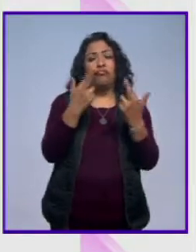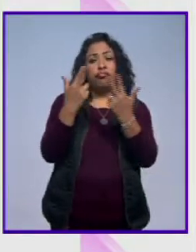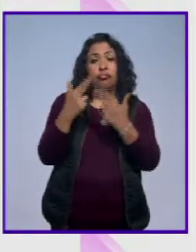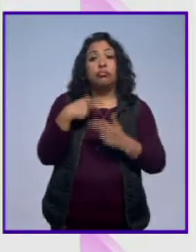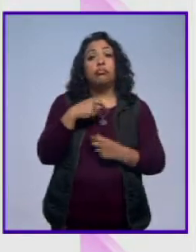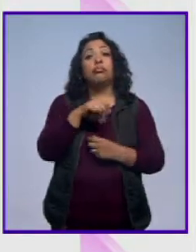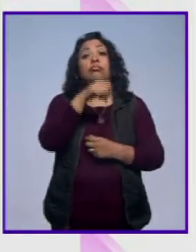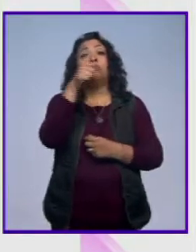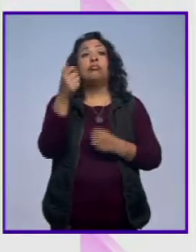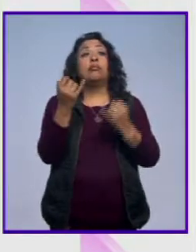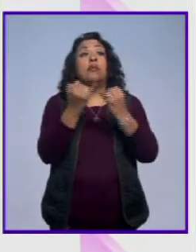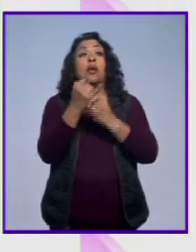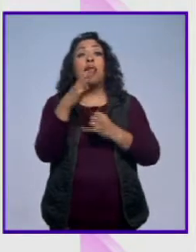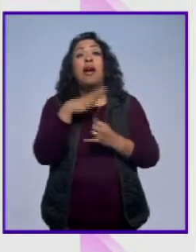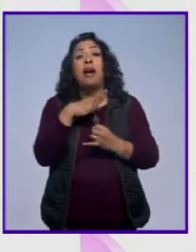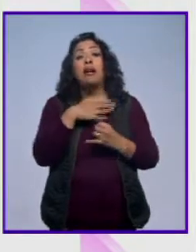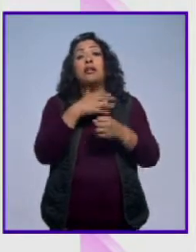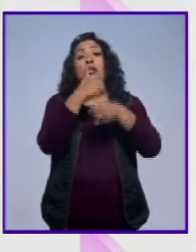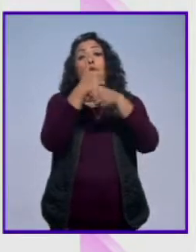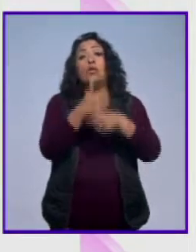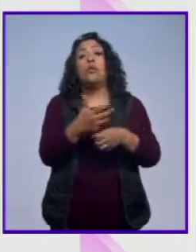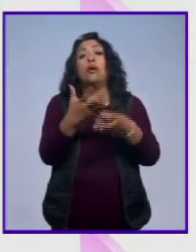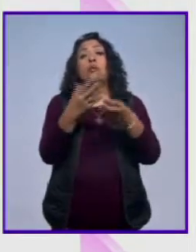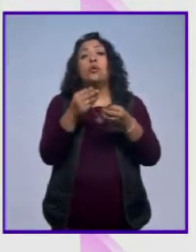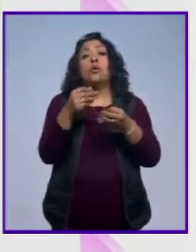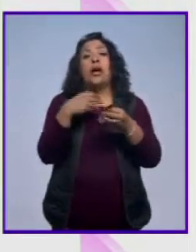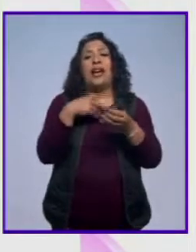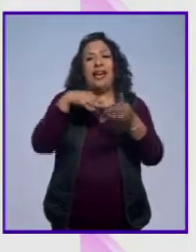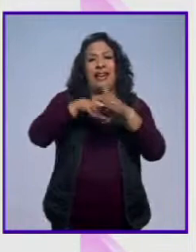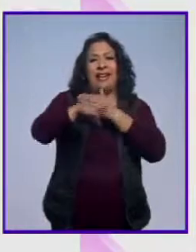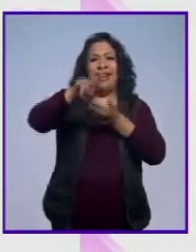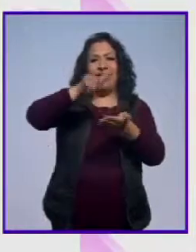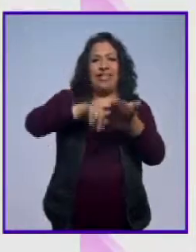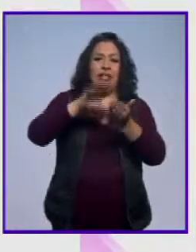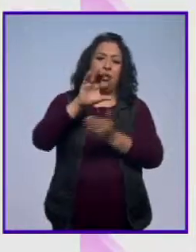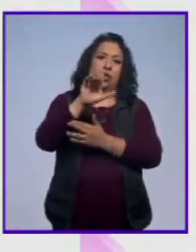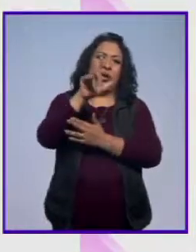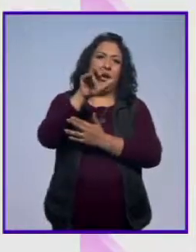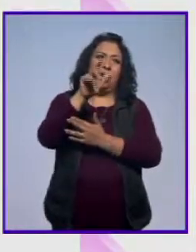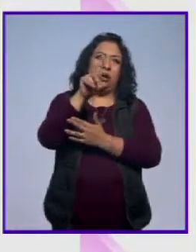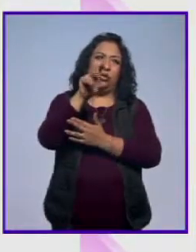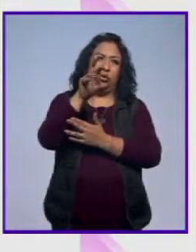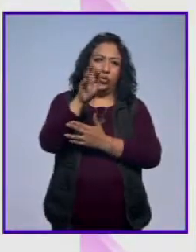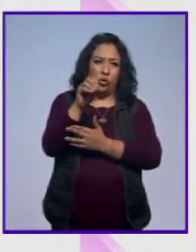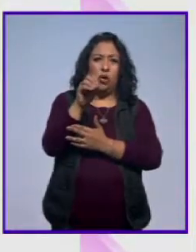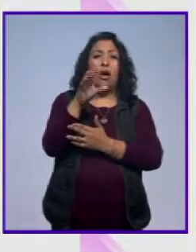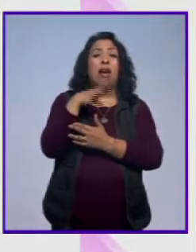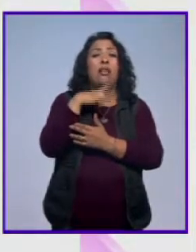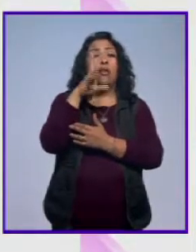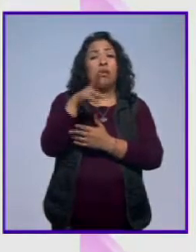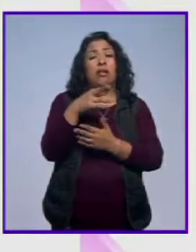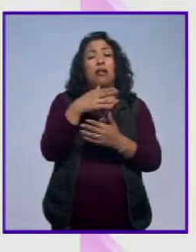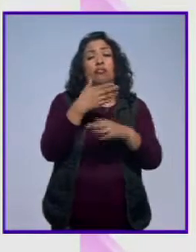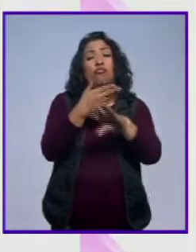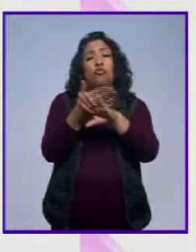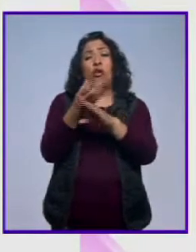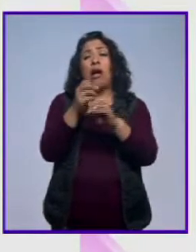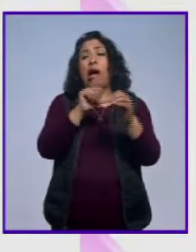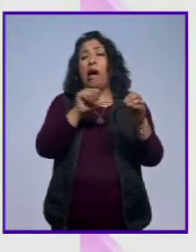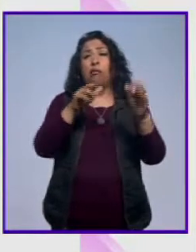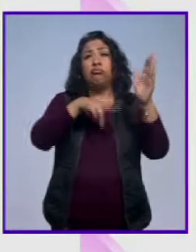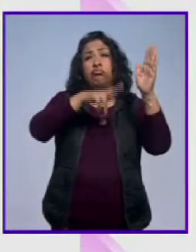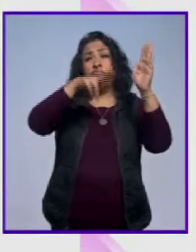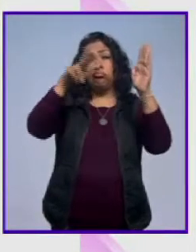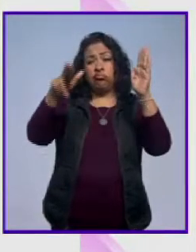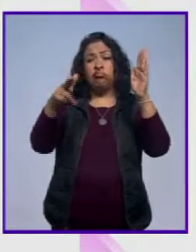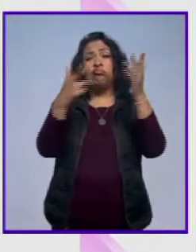por otra parte, la afectación de la mayor parte del claustro, que provocó a su vez enormes daños sobre la pintura mural,